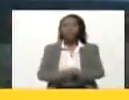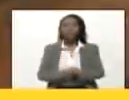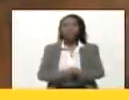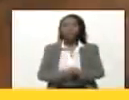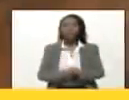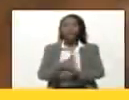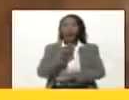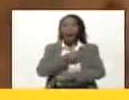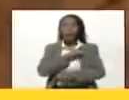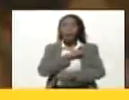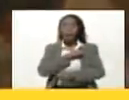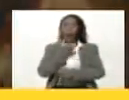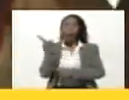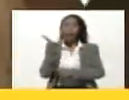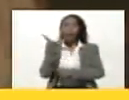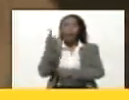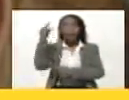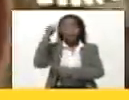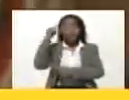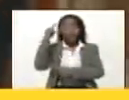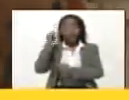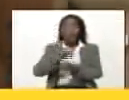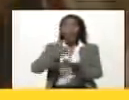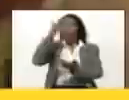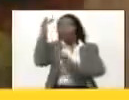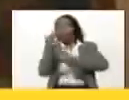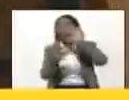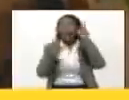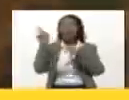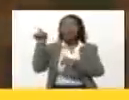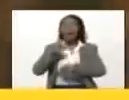España tiene días gloriosos en su historia.